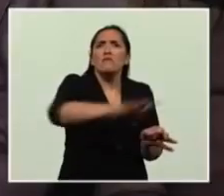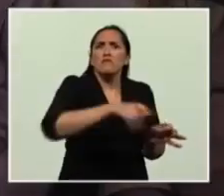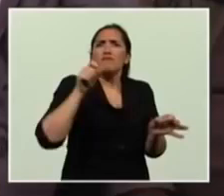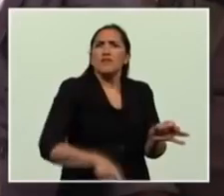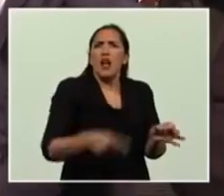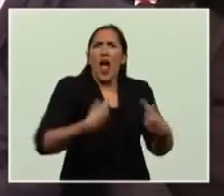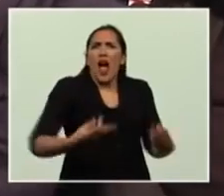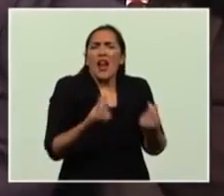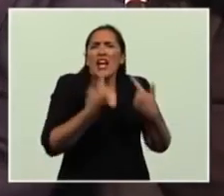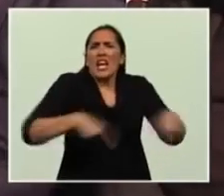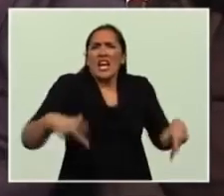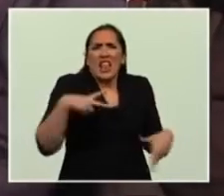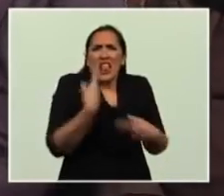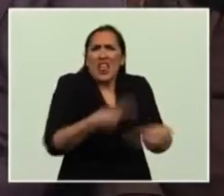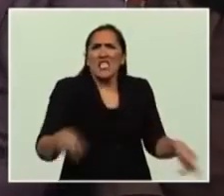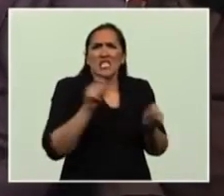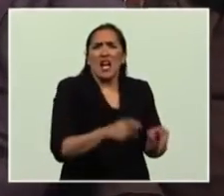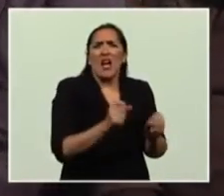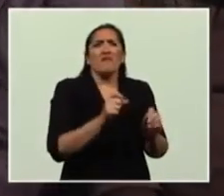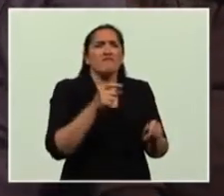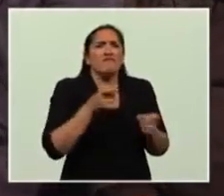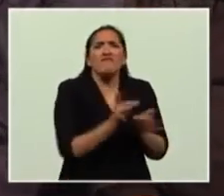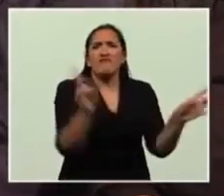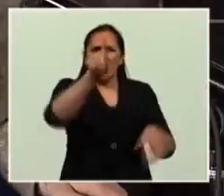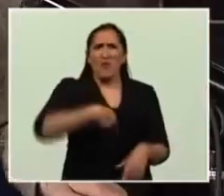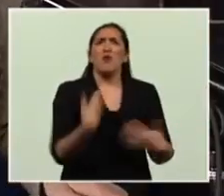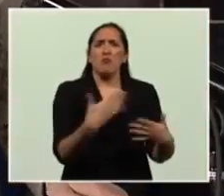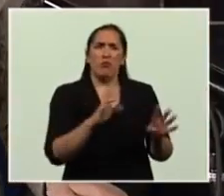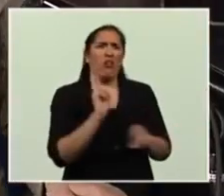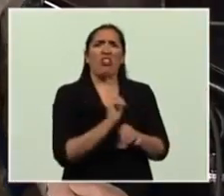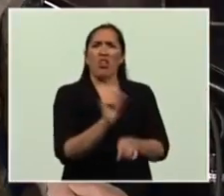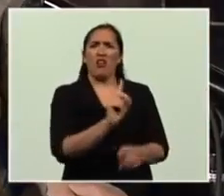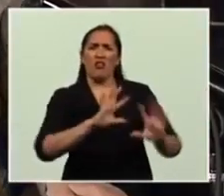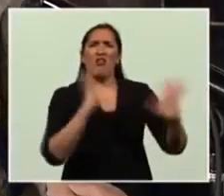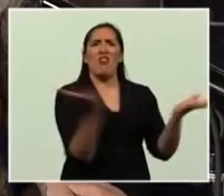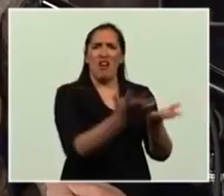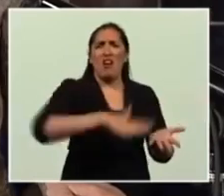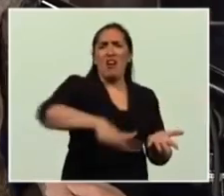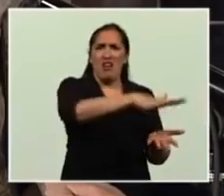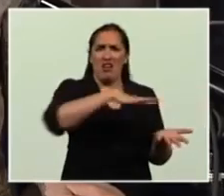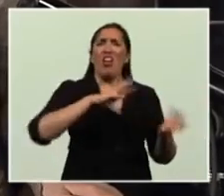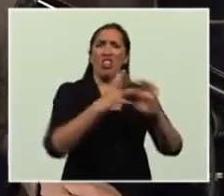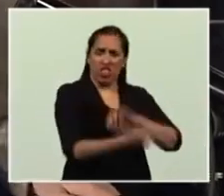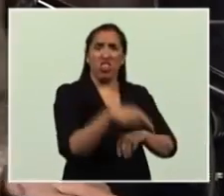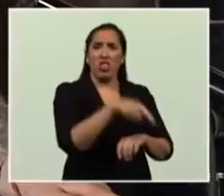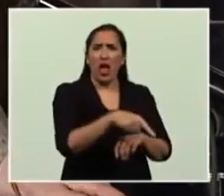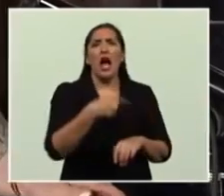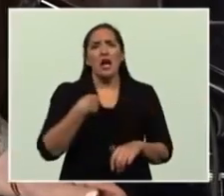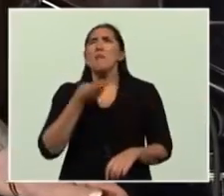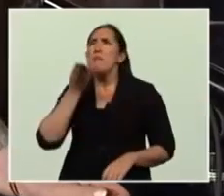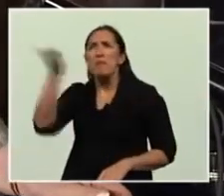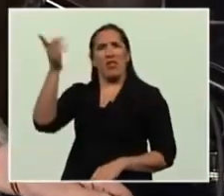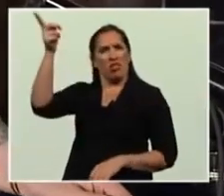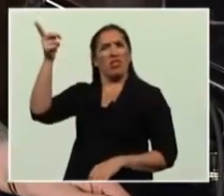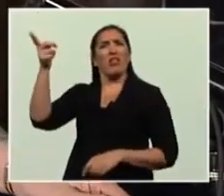nuestros recursos naturales, con grave peligro también para el medio ambiente, convocarlos una vez más al diálogo en el